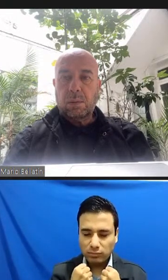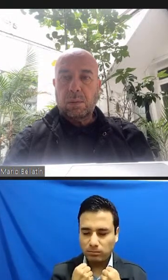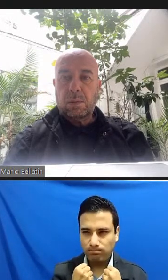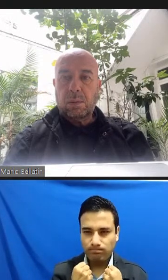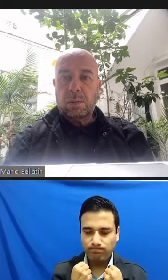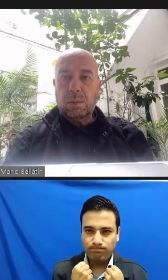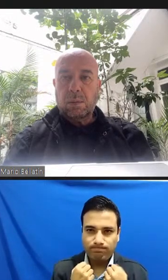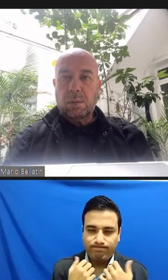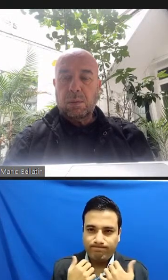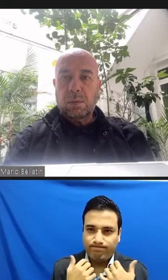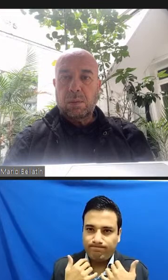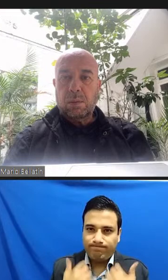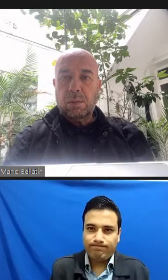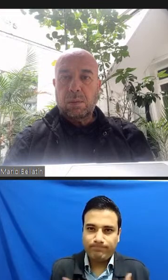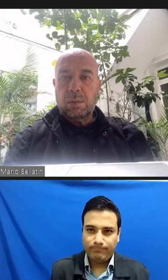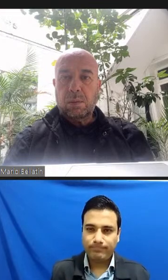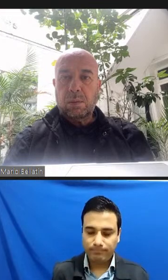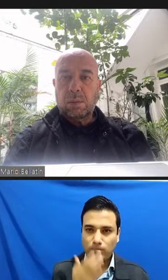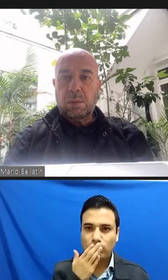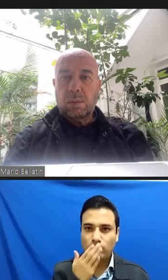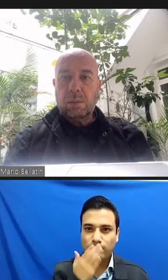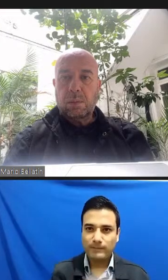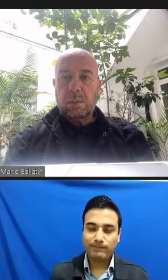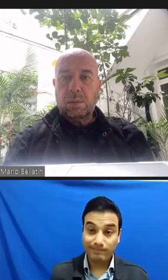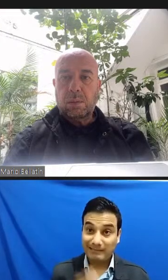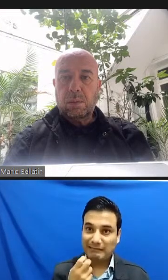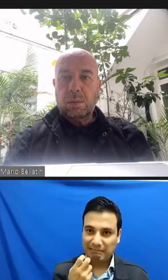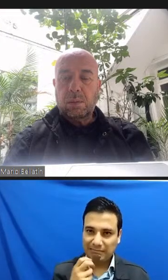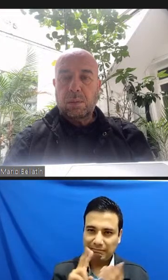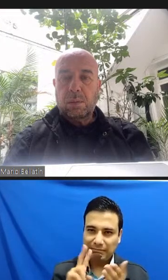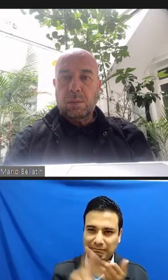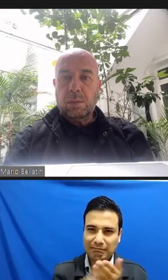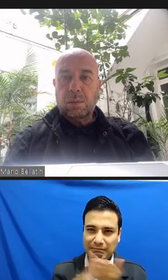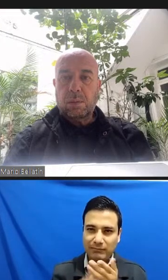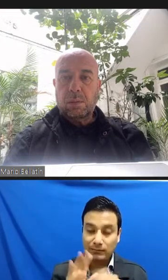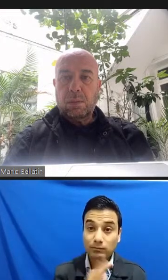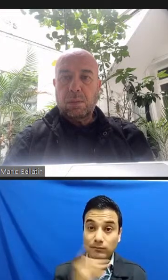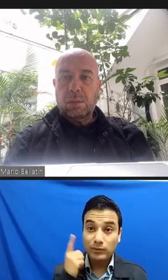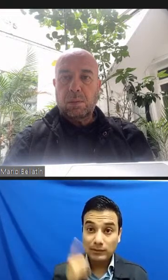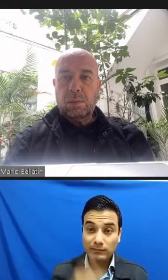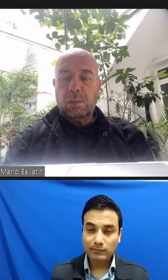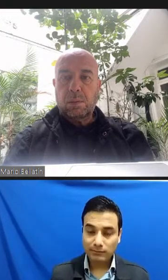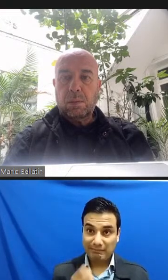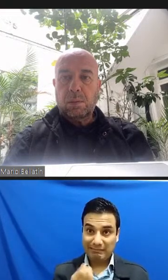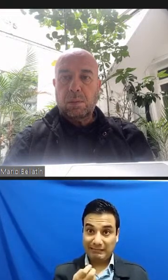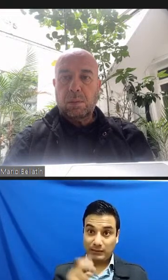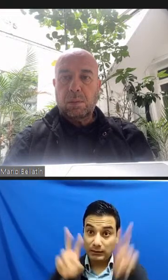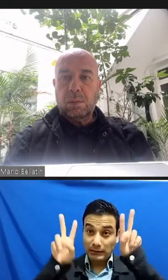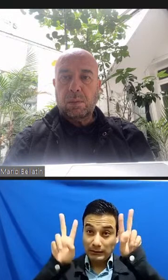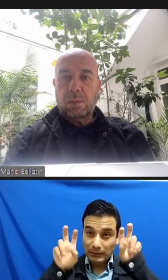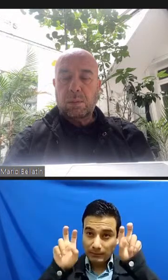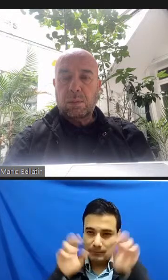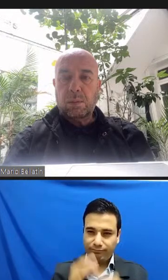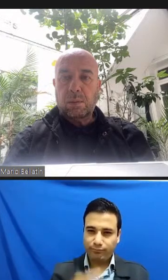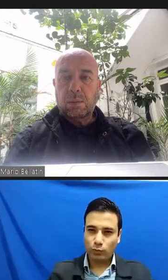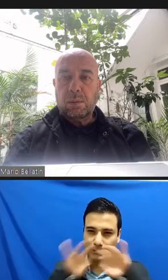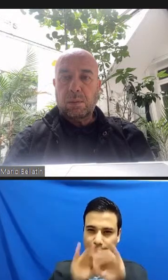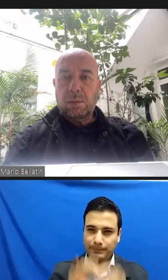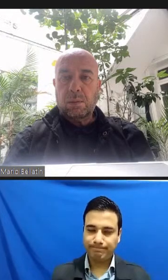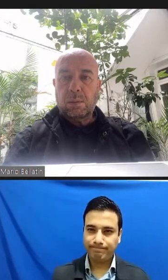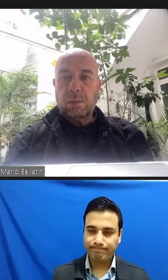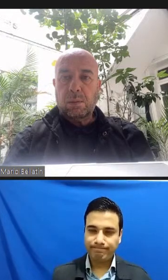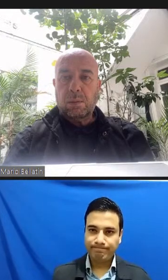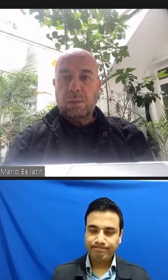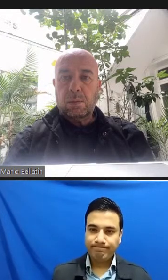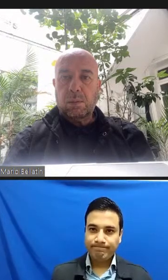es significativa dado el tema tan central que estamos tratando. Nada menos